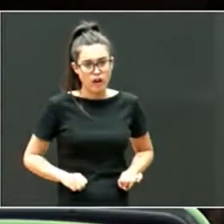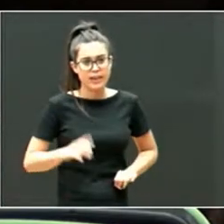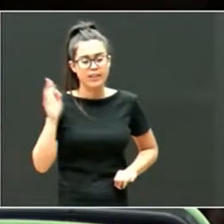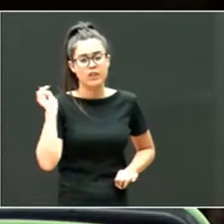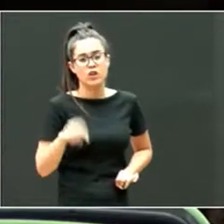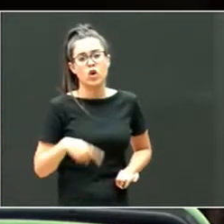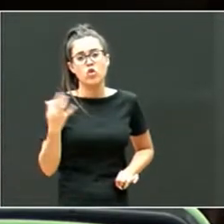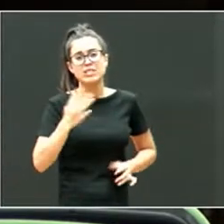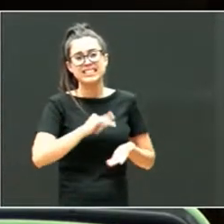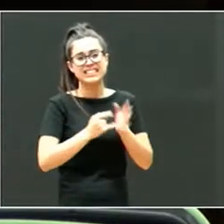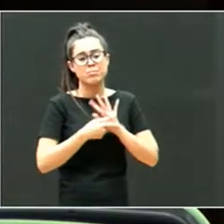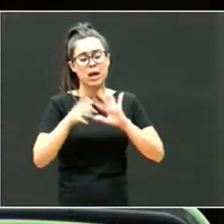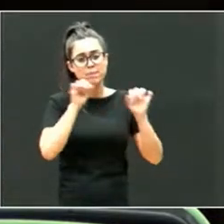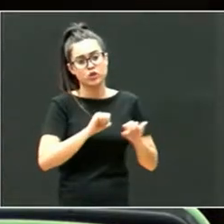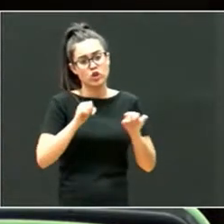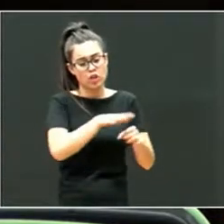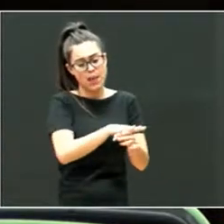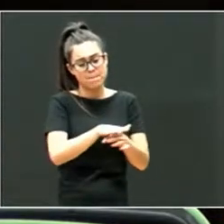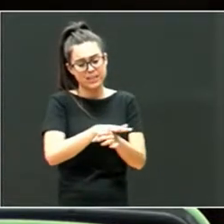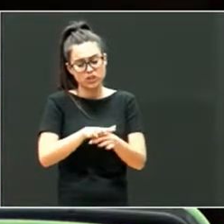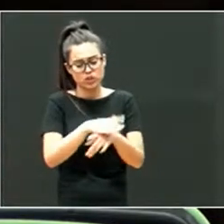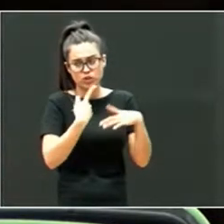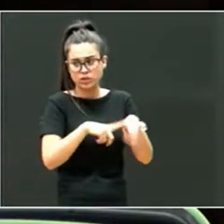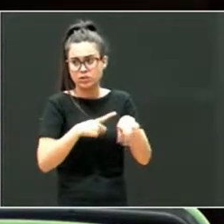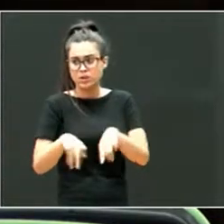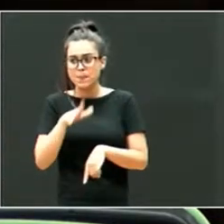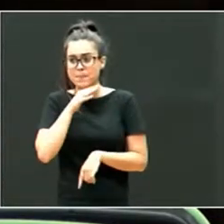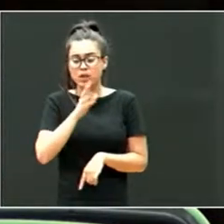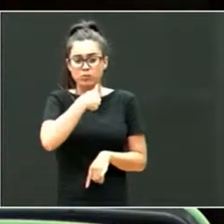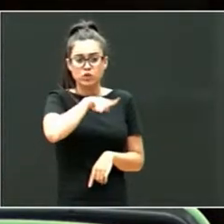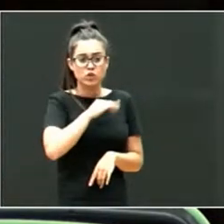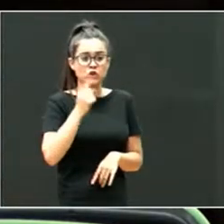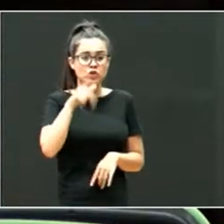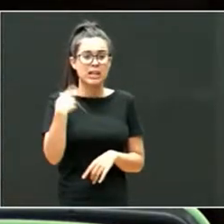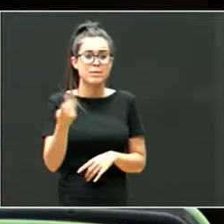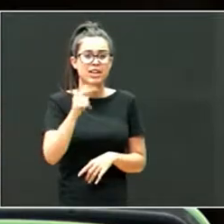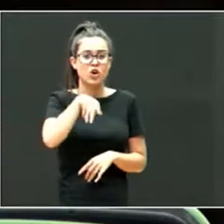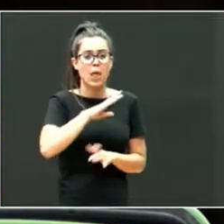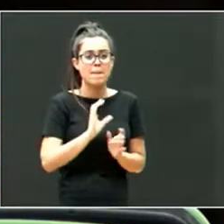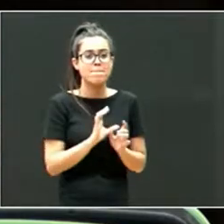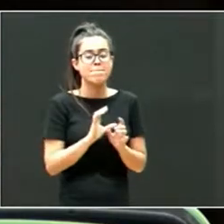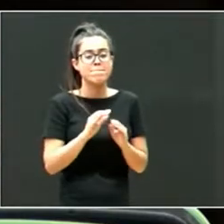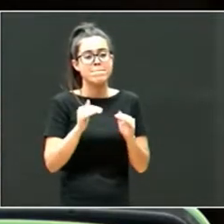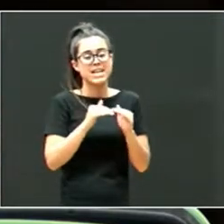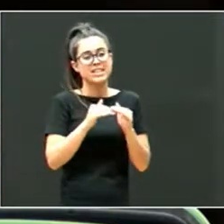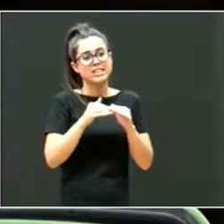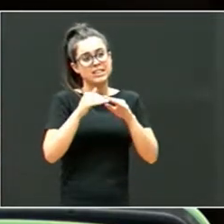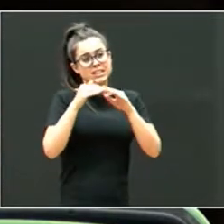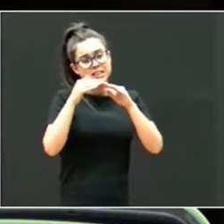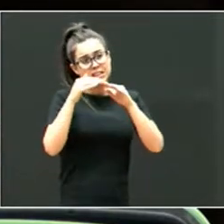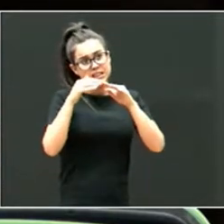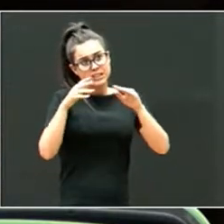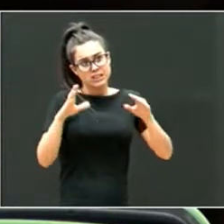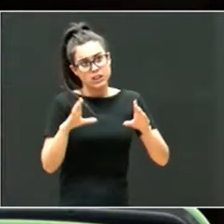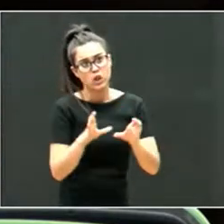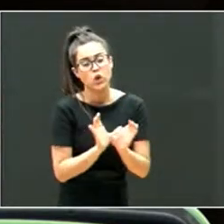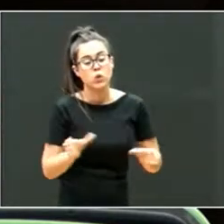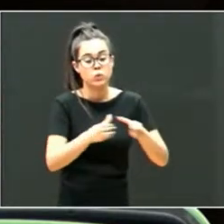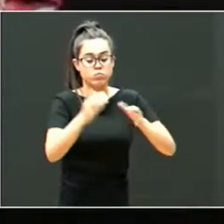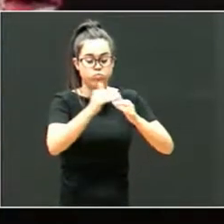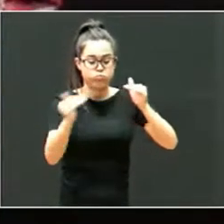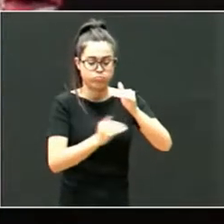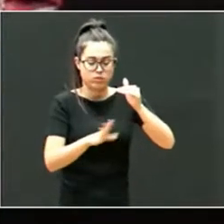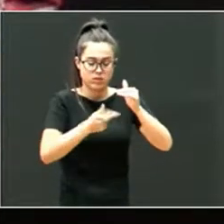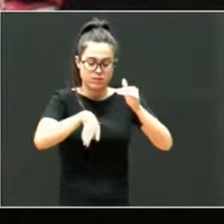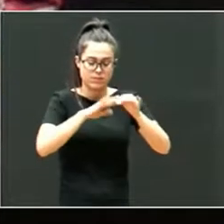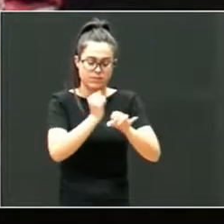de protección en los diferentes ámbitos, porque trabajamos también con población desfavorecida en el ámbito comunitario. Con lo cual, bueno,